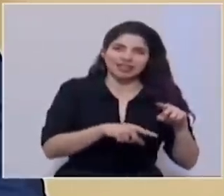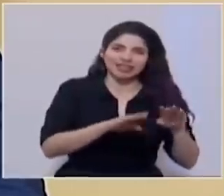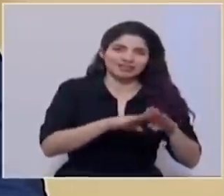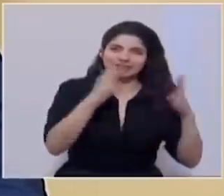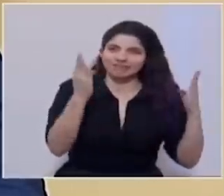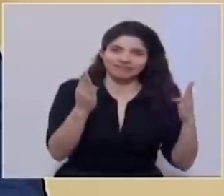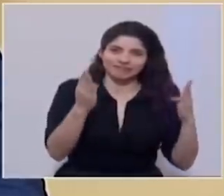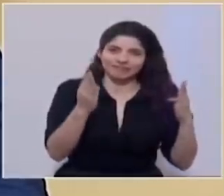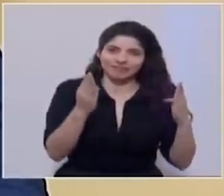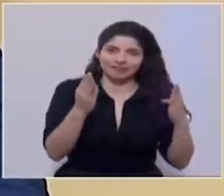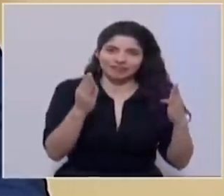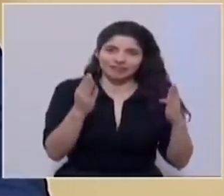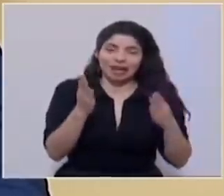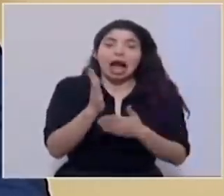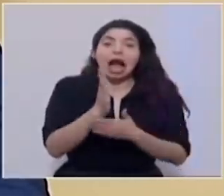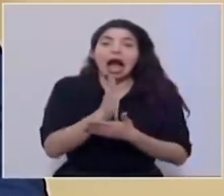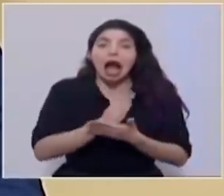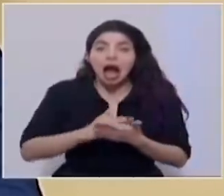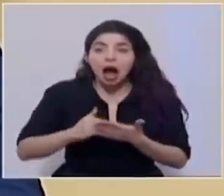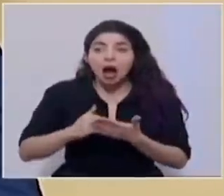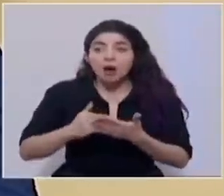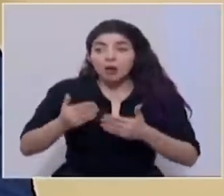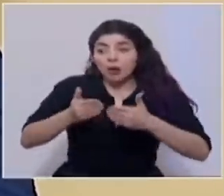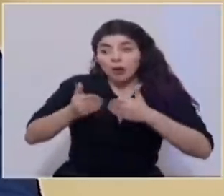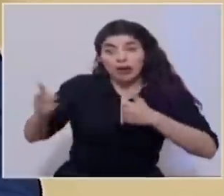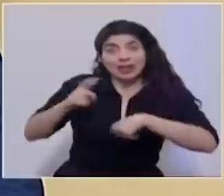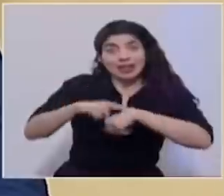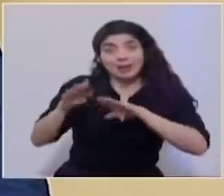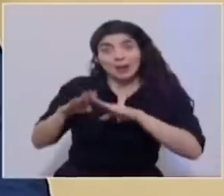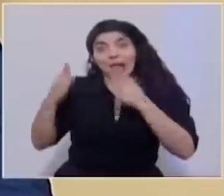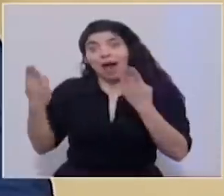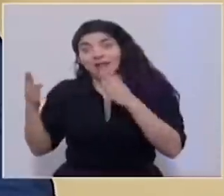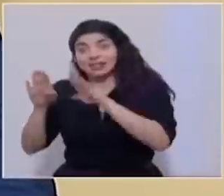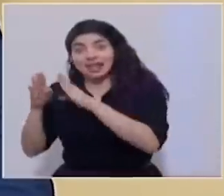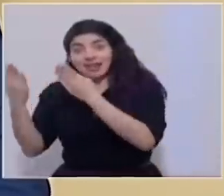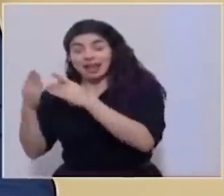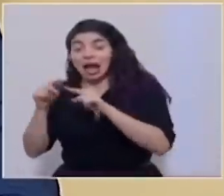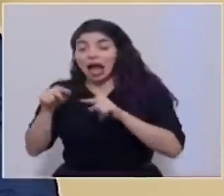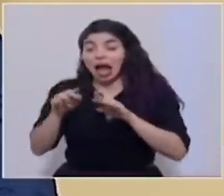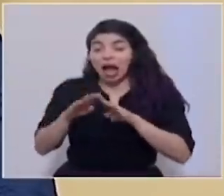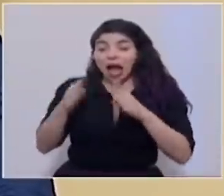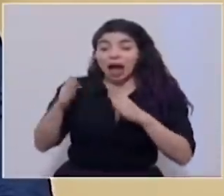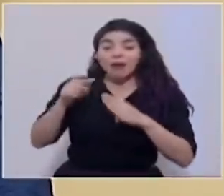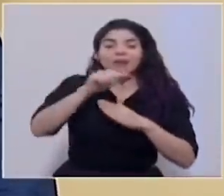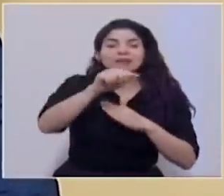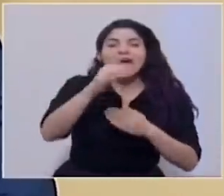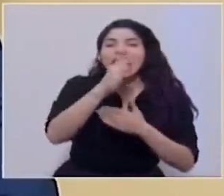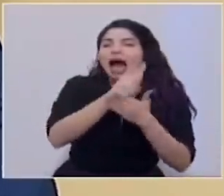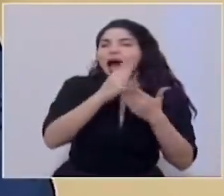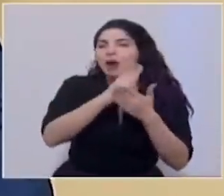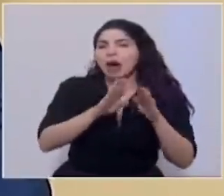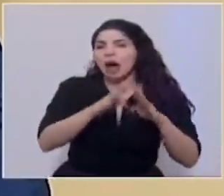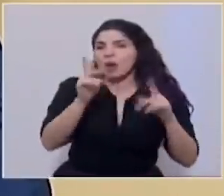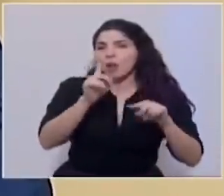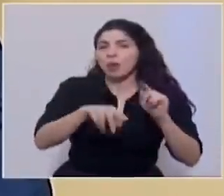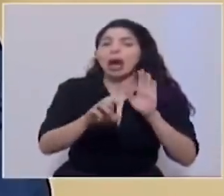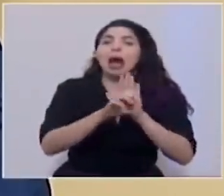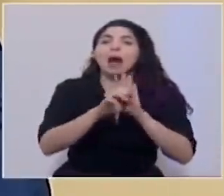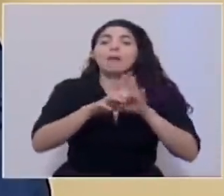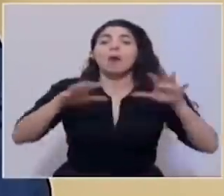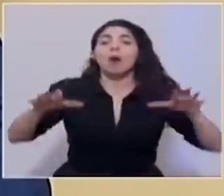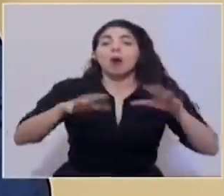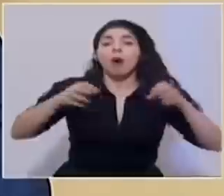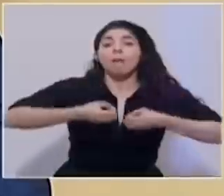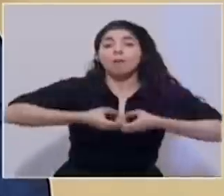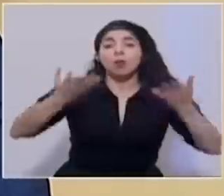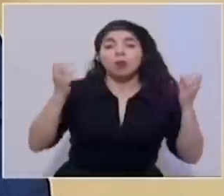este periodo de apertura y de cierre. Esas son, por ejemplo, espectáculos públicos,